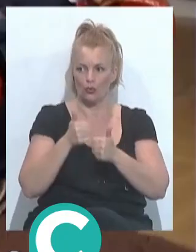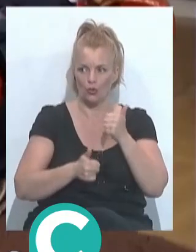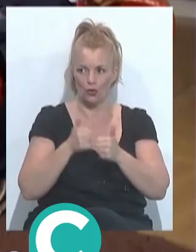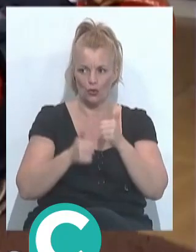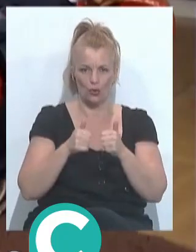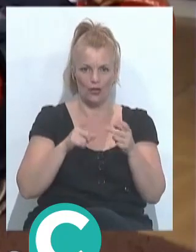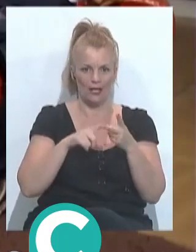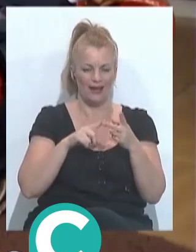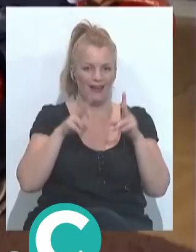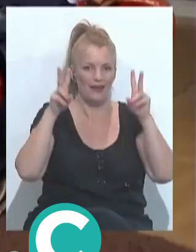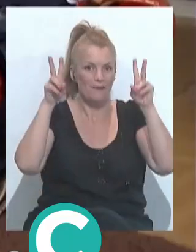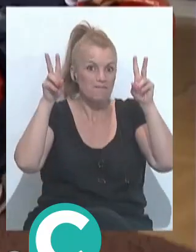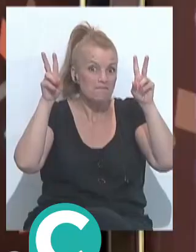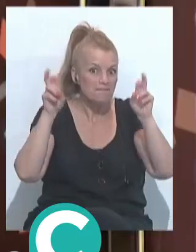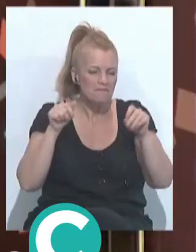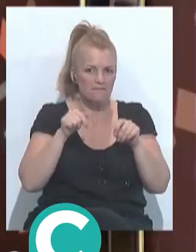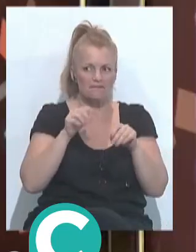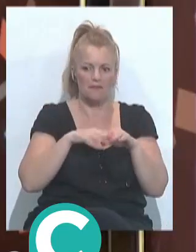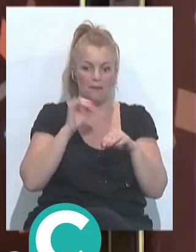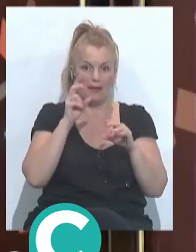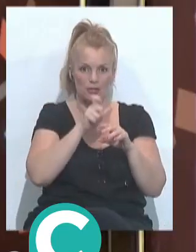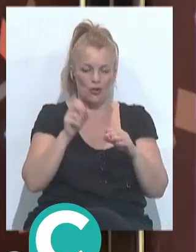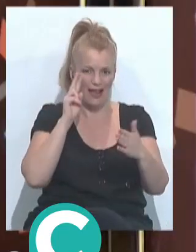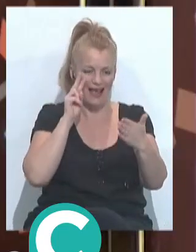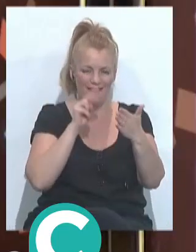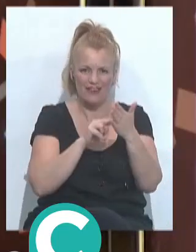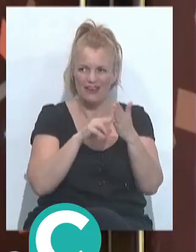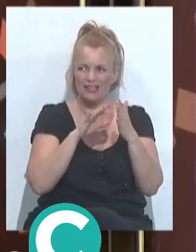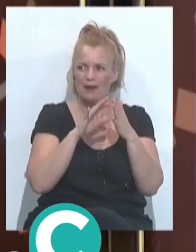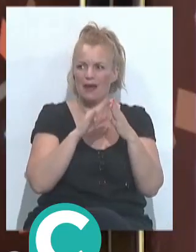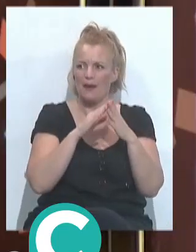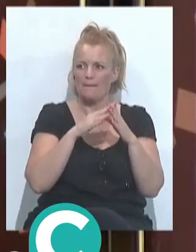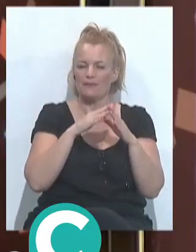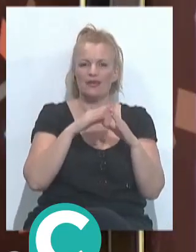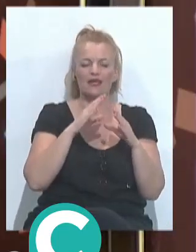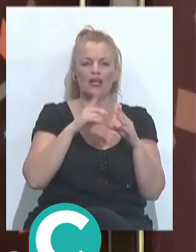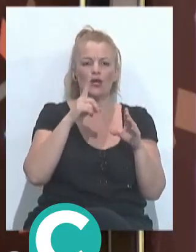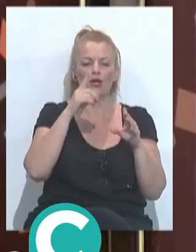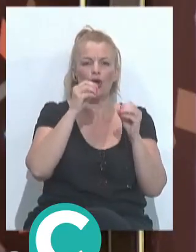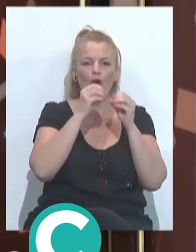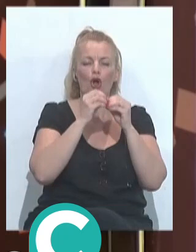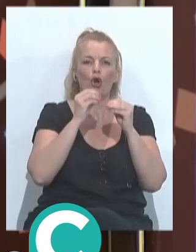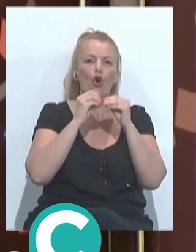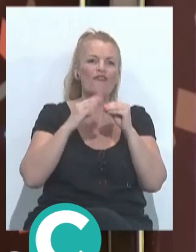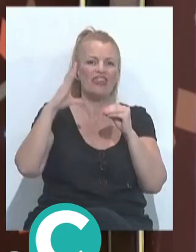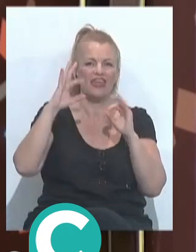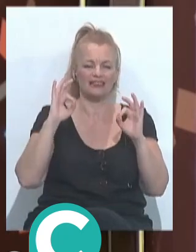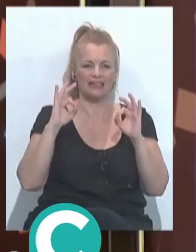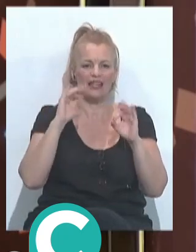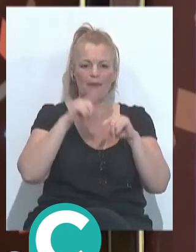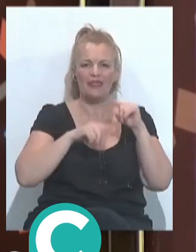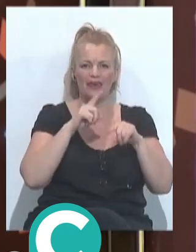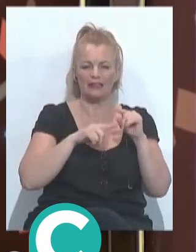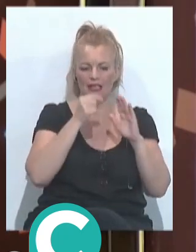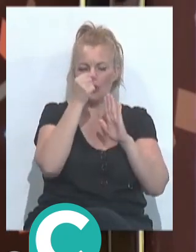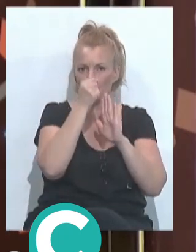galimatías para quien lo vea, eso de la aplicación de coeficientes en función de lo que se puntúa.